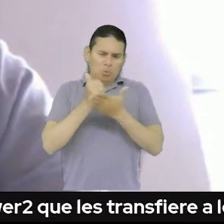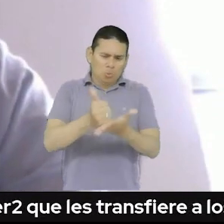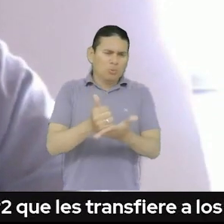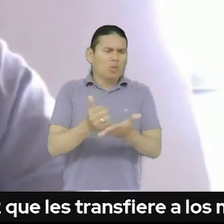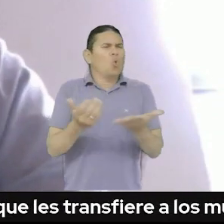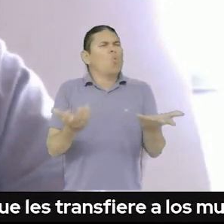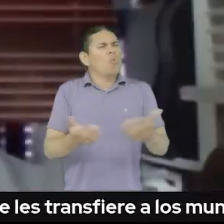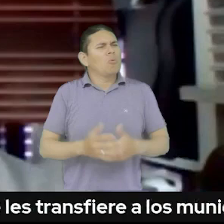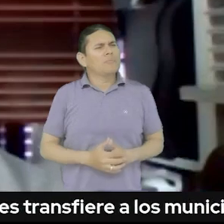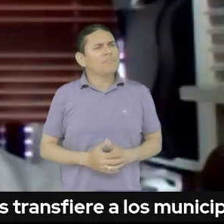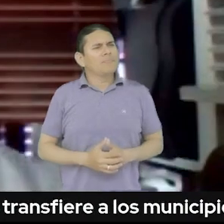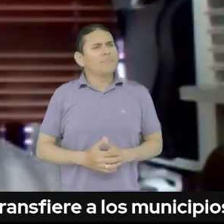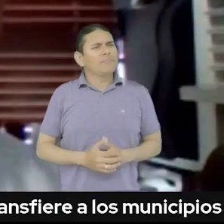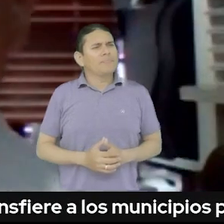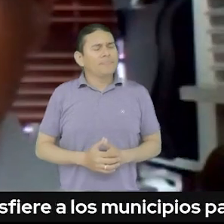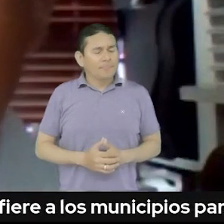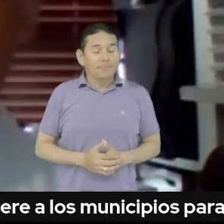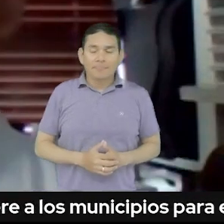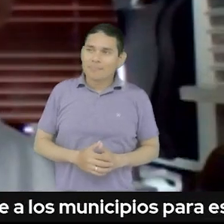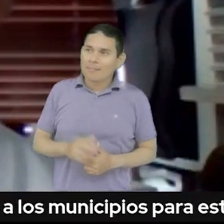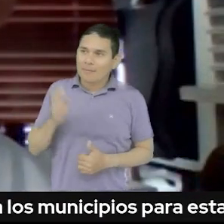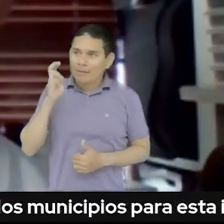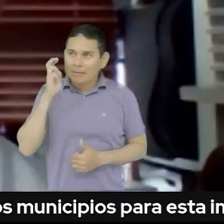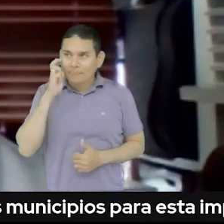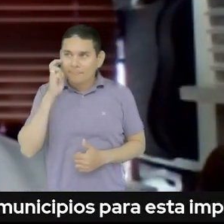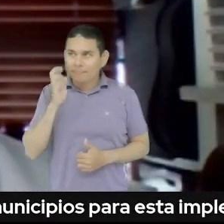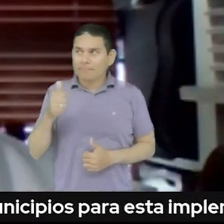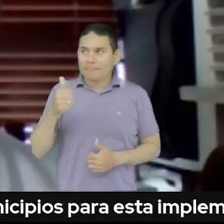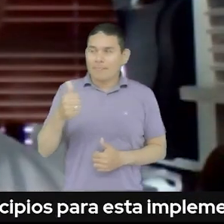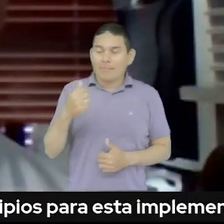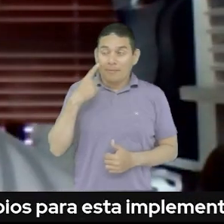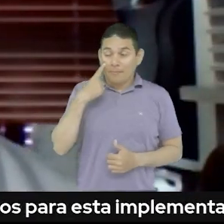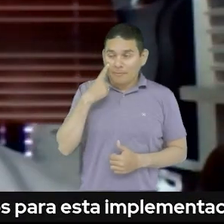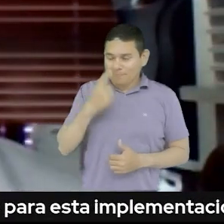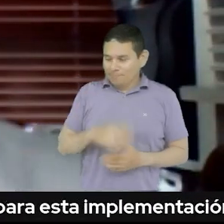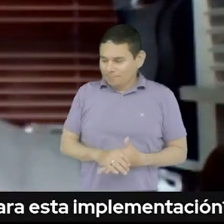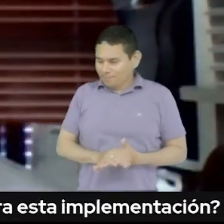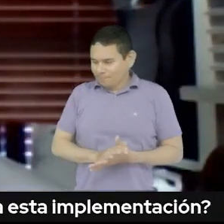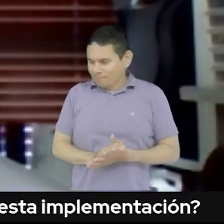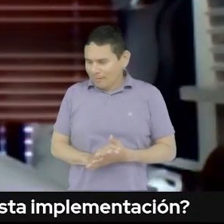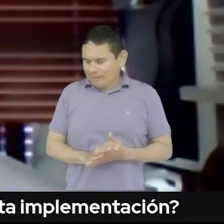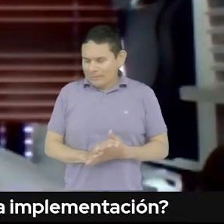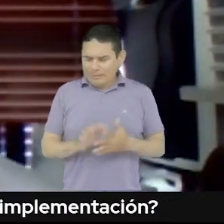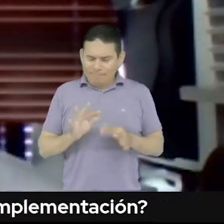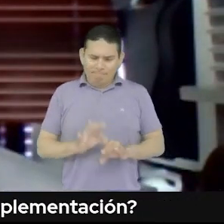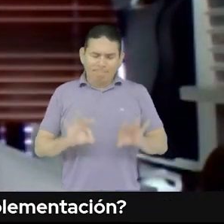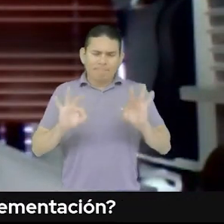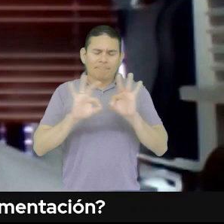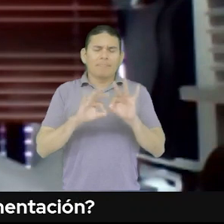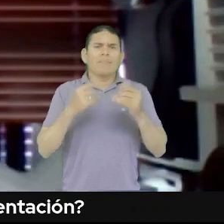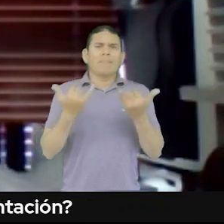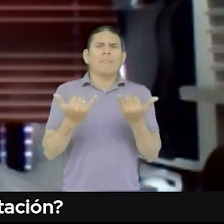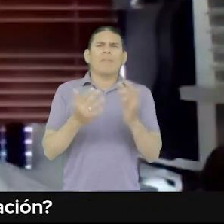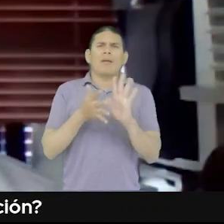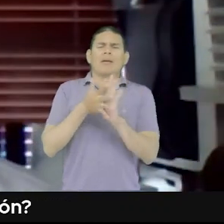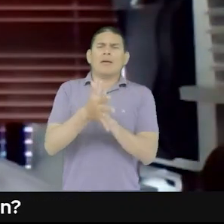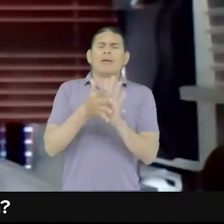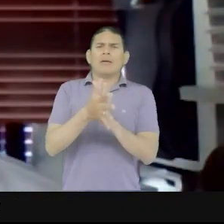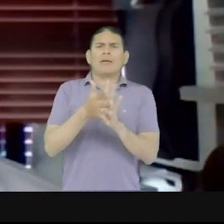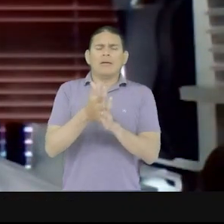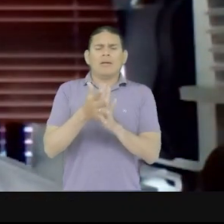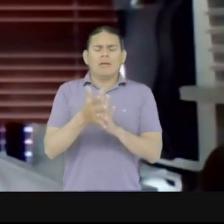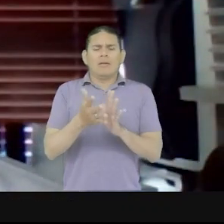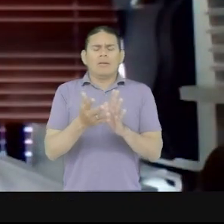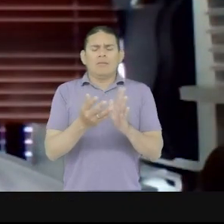implementación. Bien, Andrés, importante tener en cuenta aquí, para conversarlo con toda la audiencia,